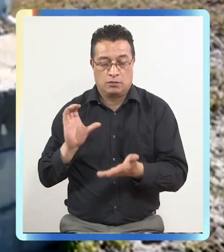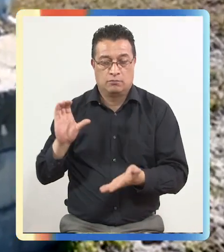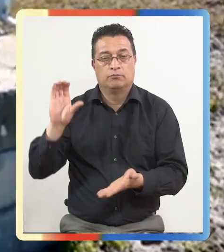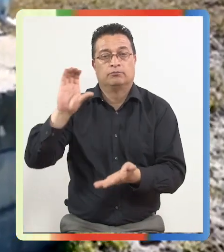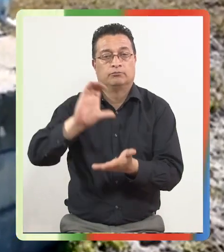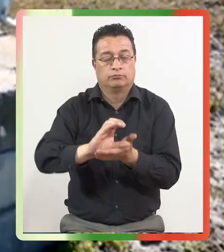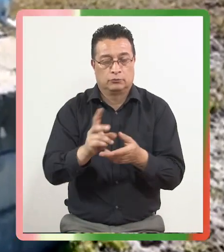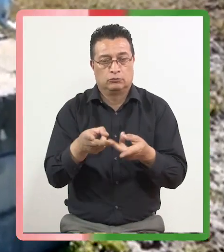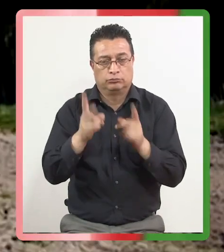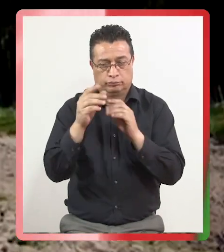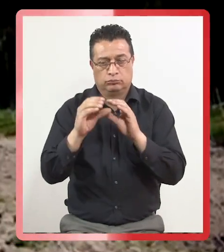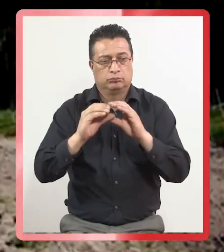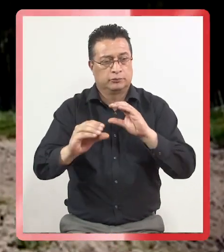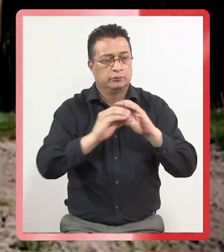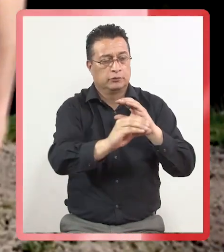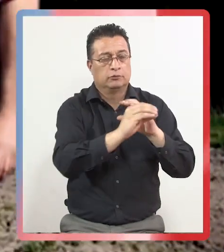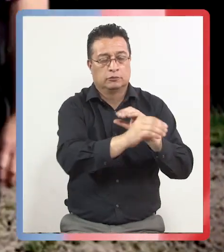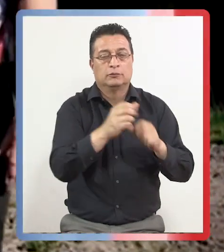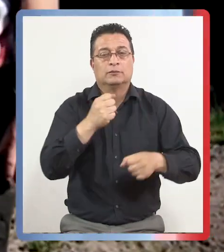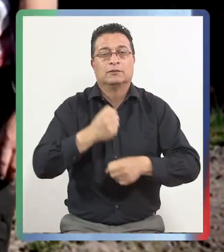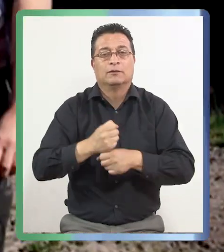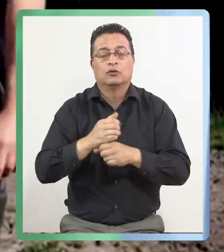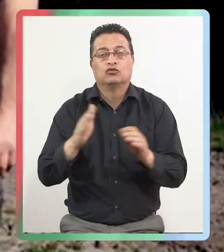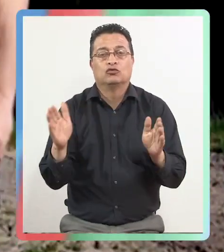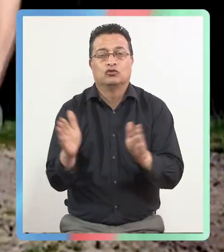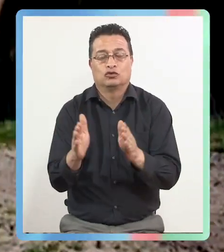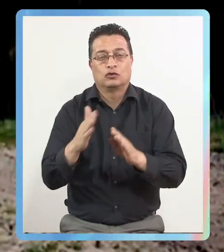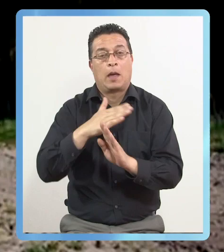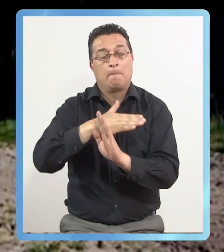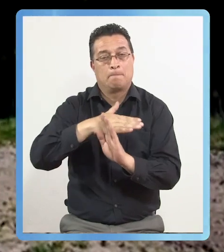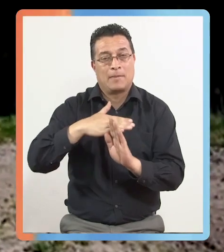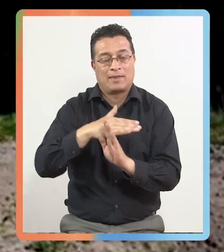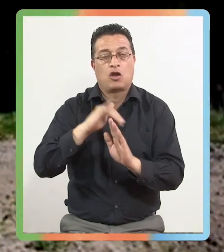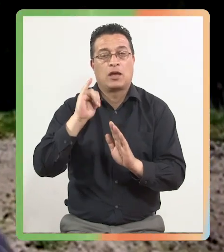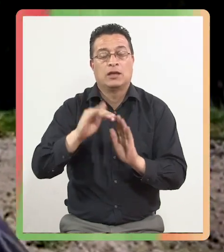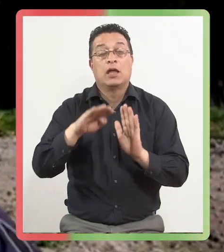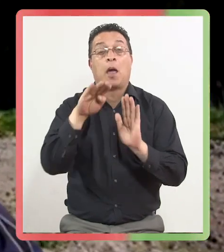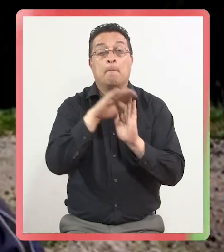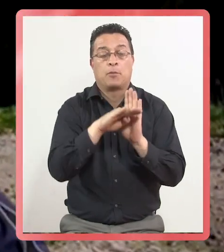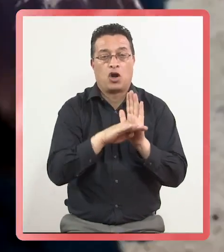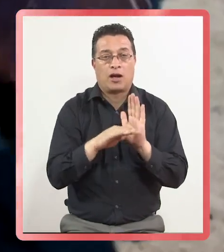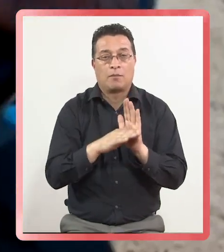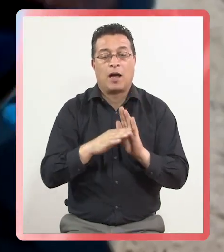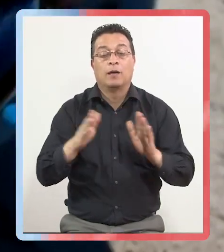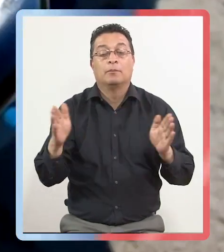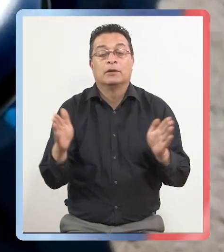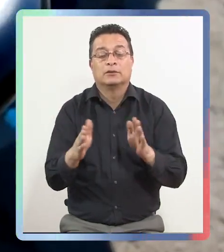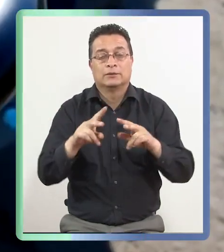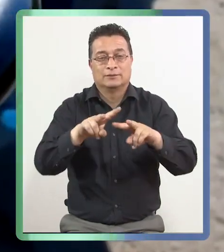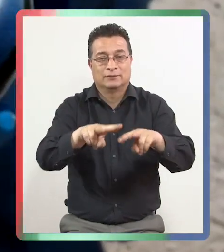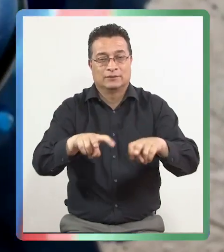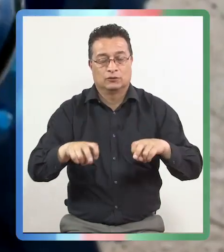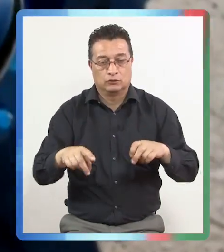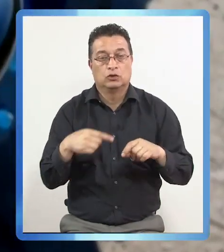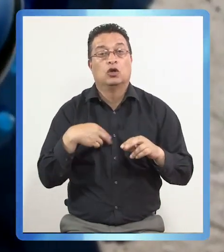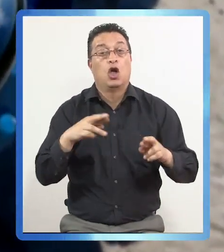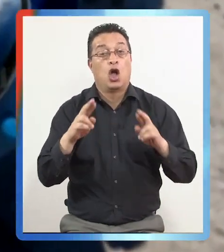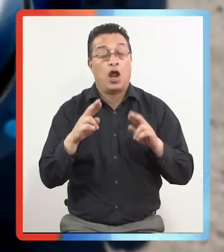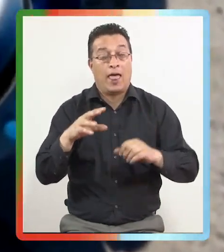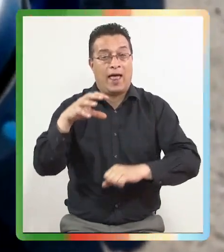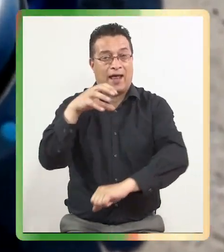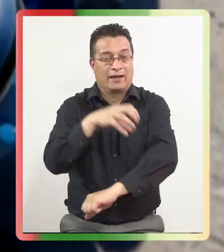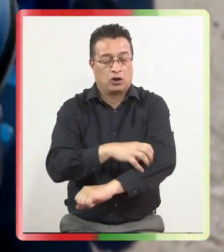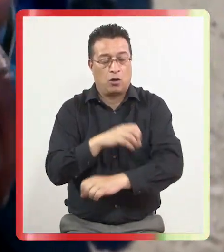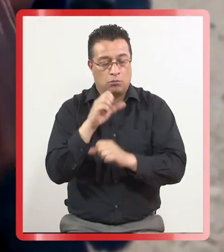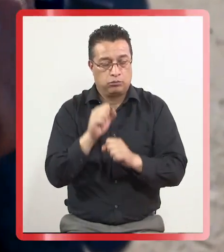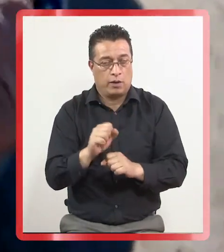que el Estado pone a disposición para financiar obras menores, obras medianas y el programa de pequeña agricultura, de los cuales se espera que